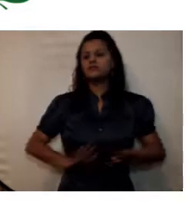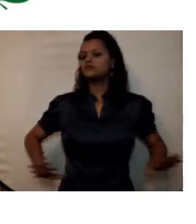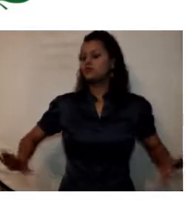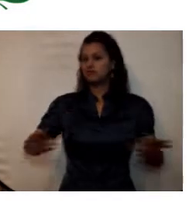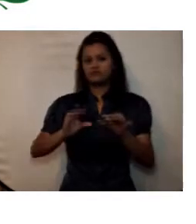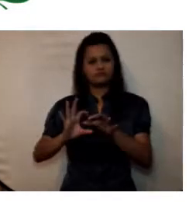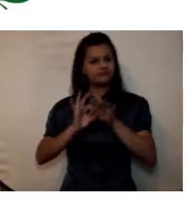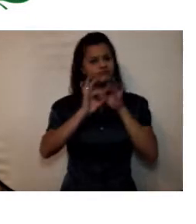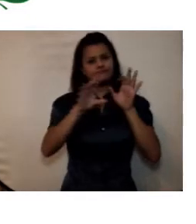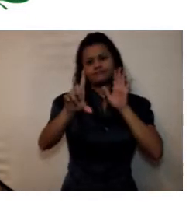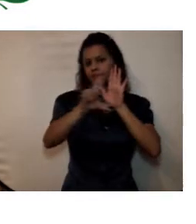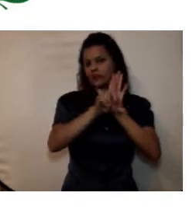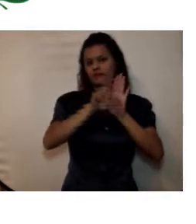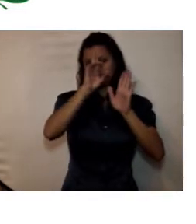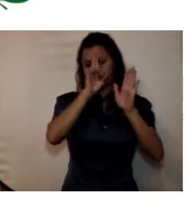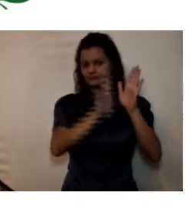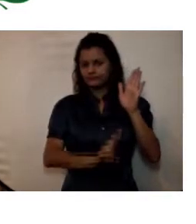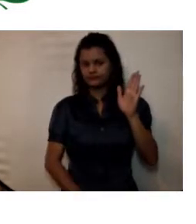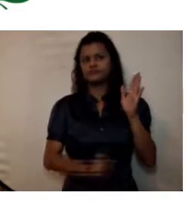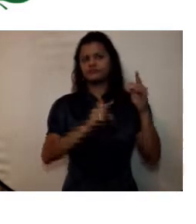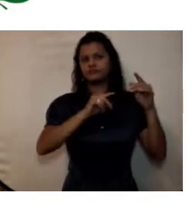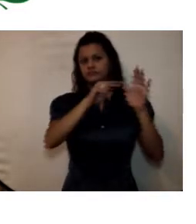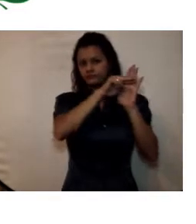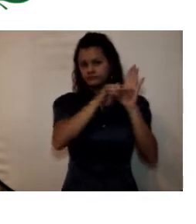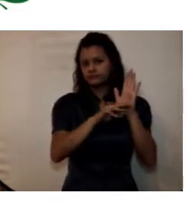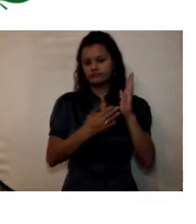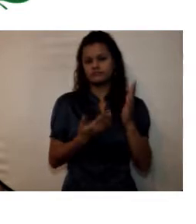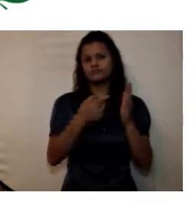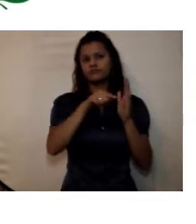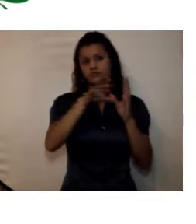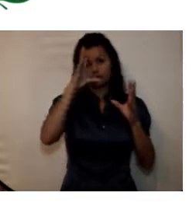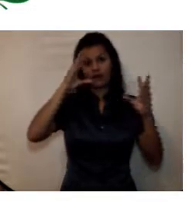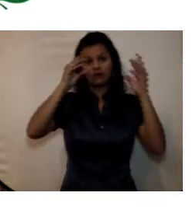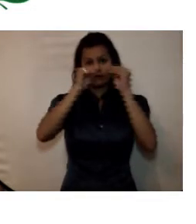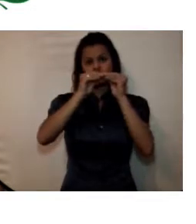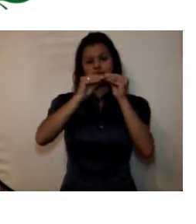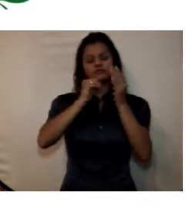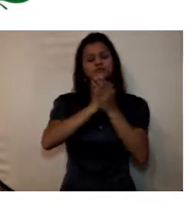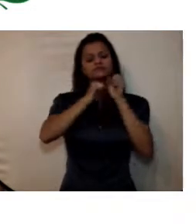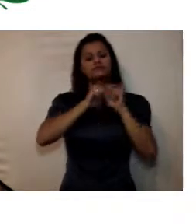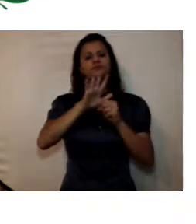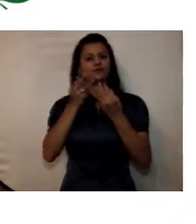dentro de la regulación que establecen los acuerdos aprobados por nuestro consejo superior